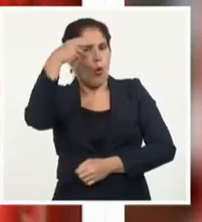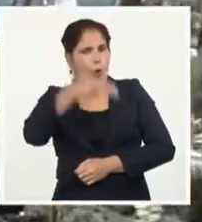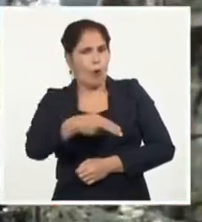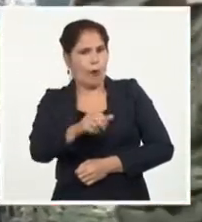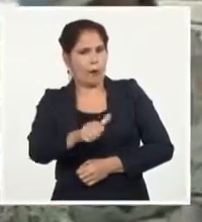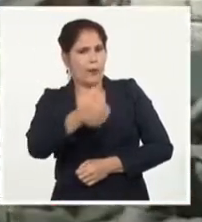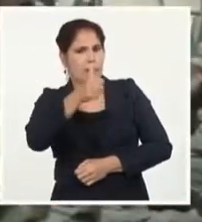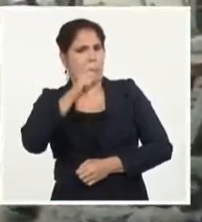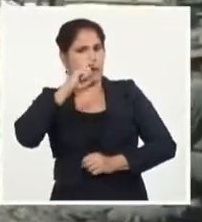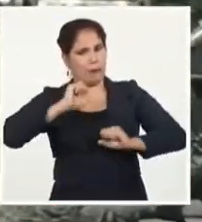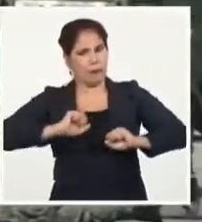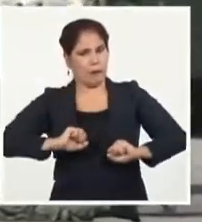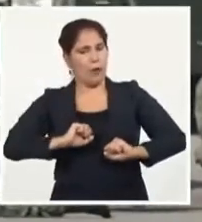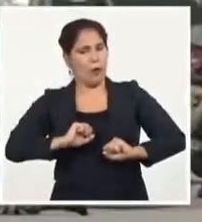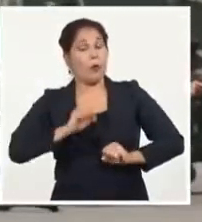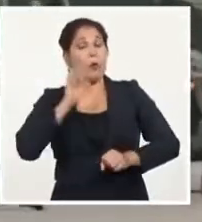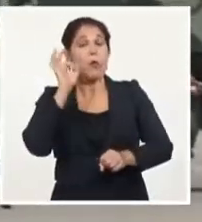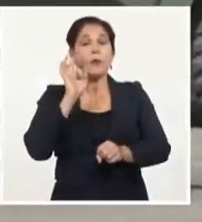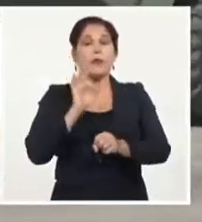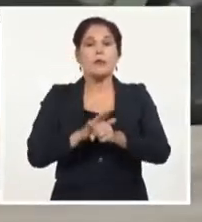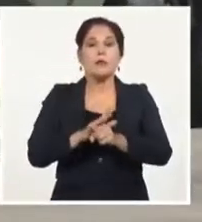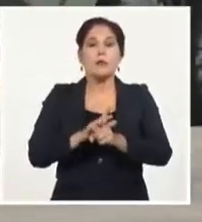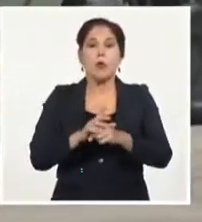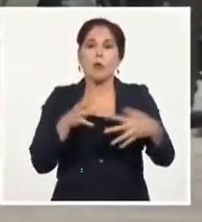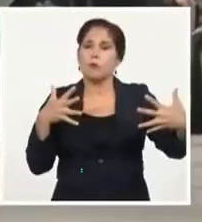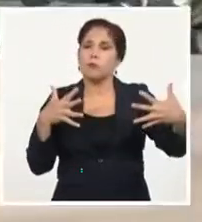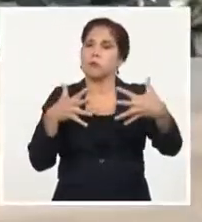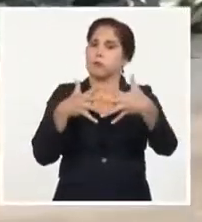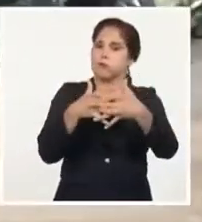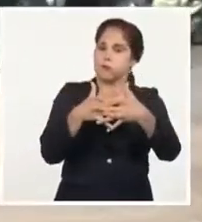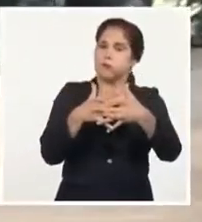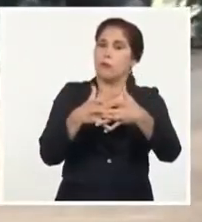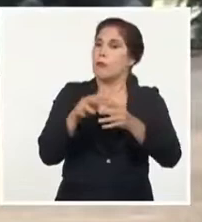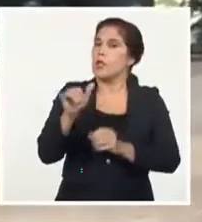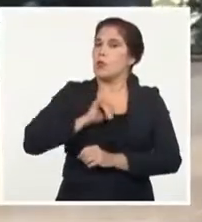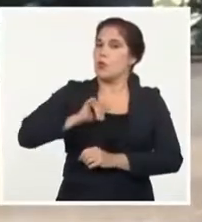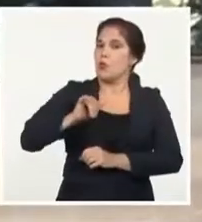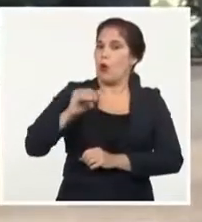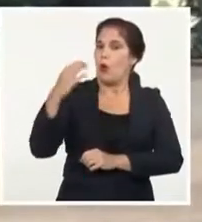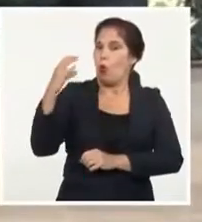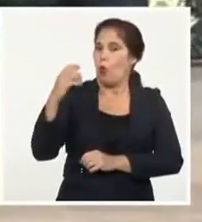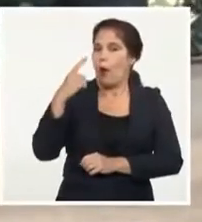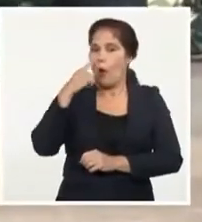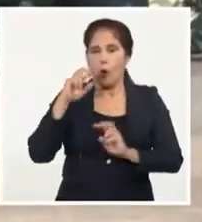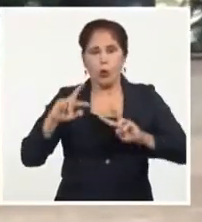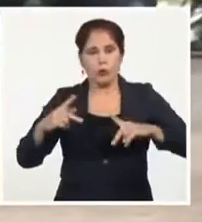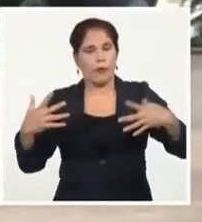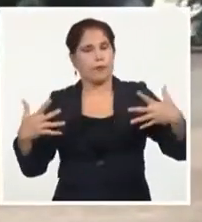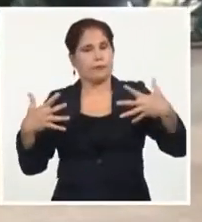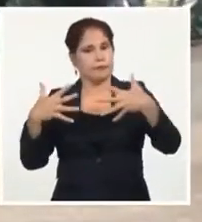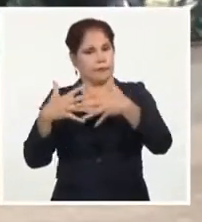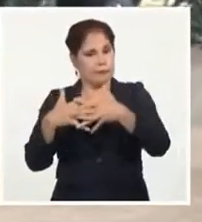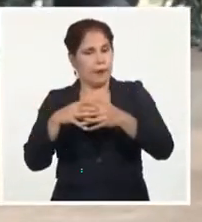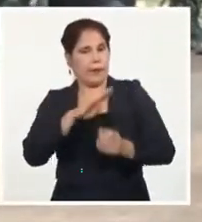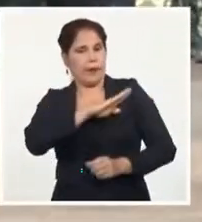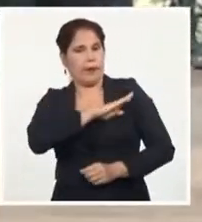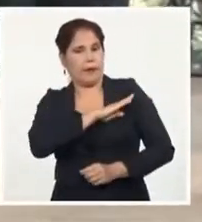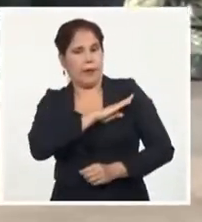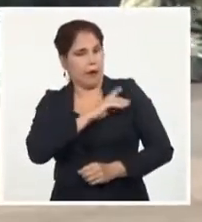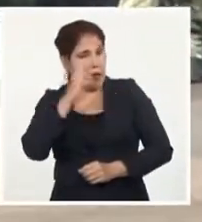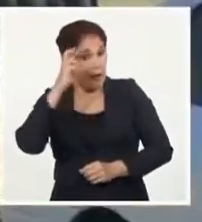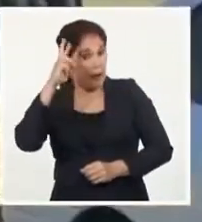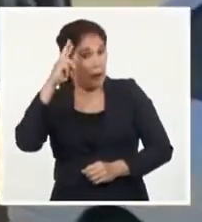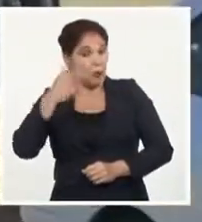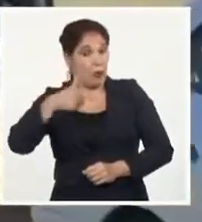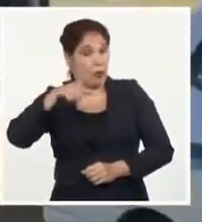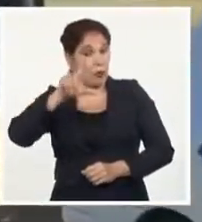presidente Nicolás Maduro, inició el contacto de inmediato con sus pares colombianos para restablecer las relaciones militares. Vamos a recordar que